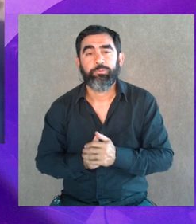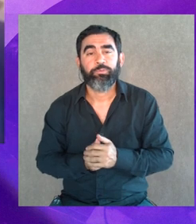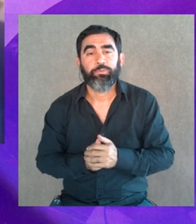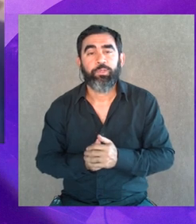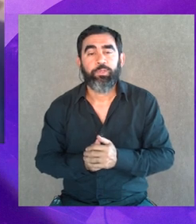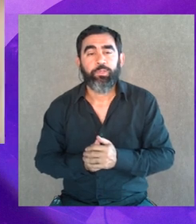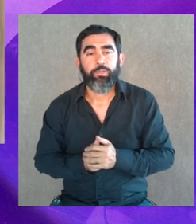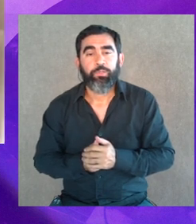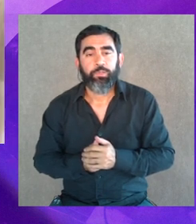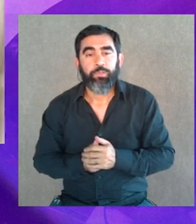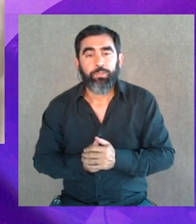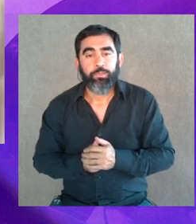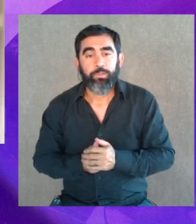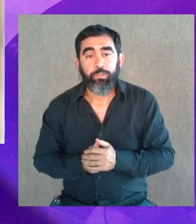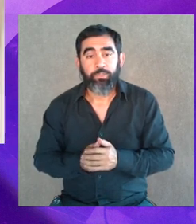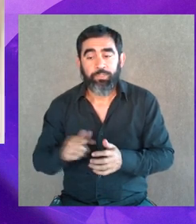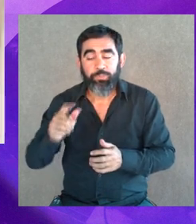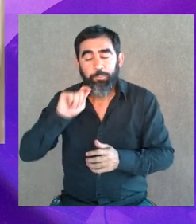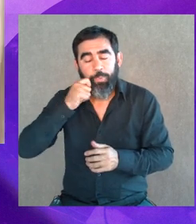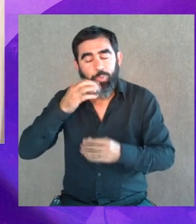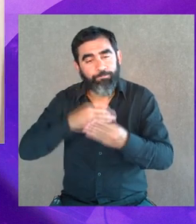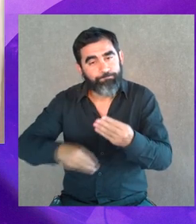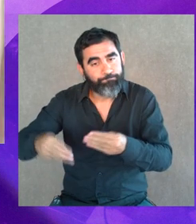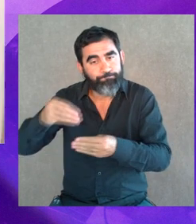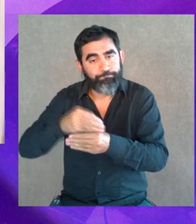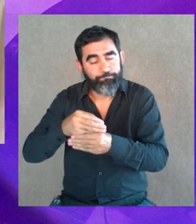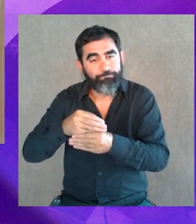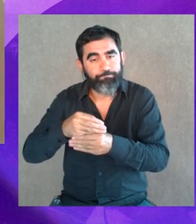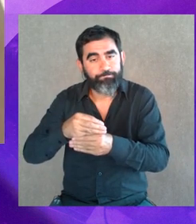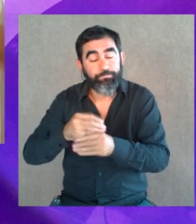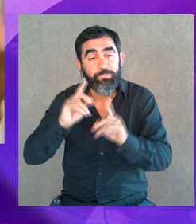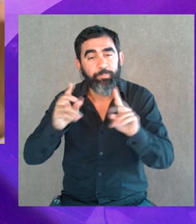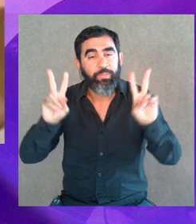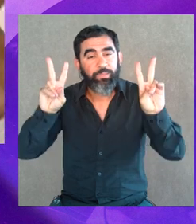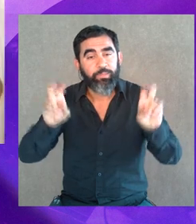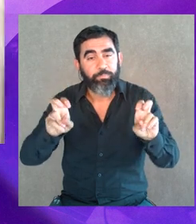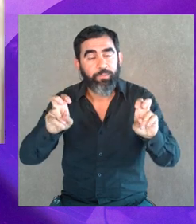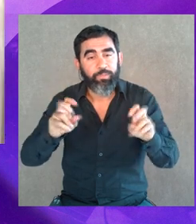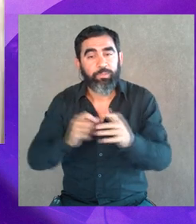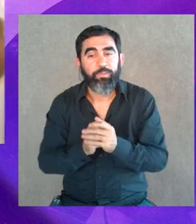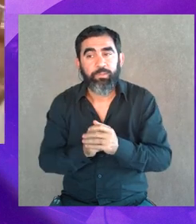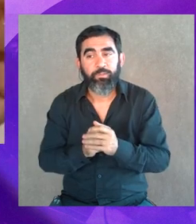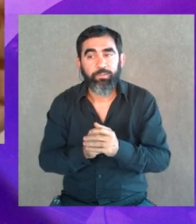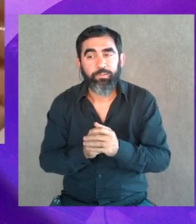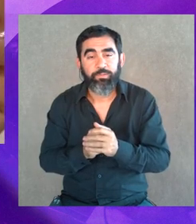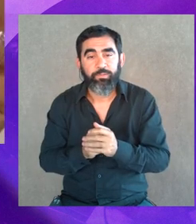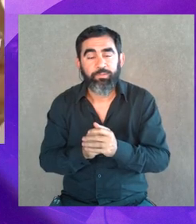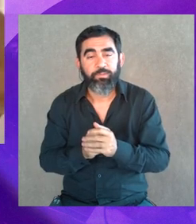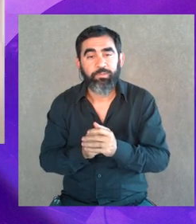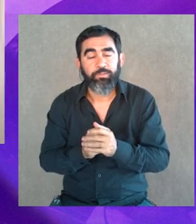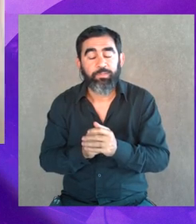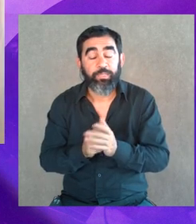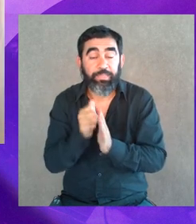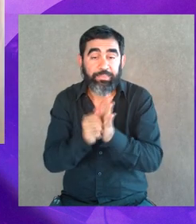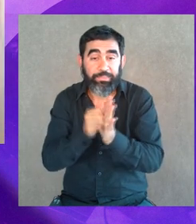eso me gustaría agregar que, bueno, volviendo un poco al tema de tranvía,